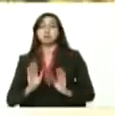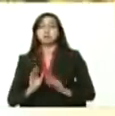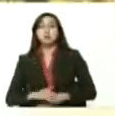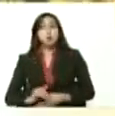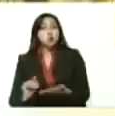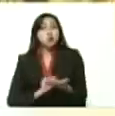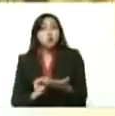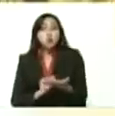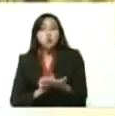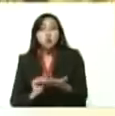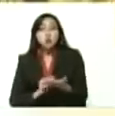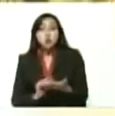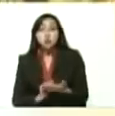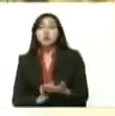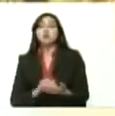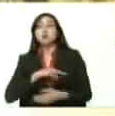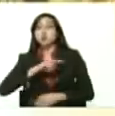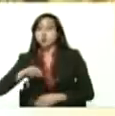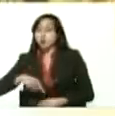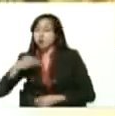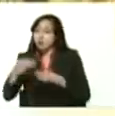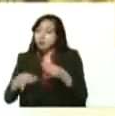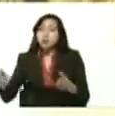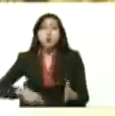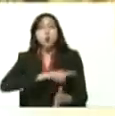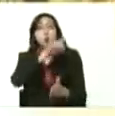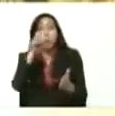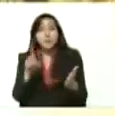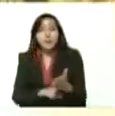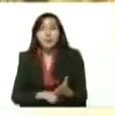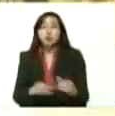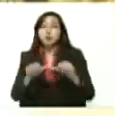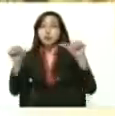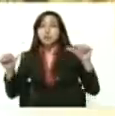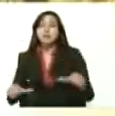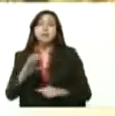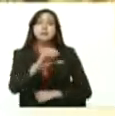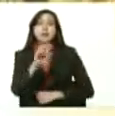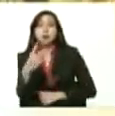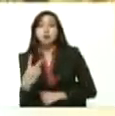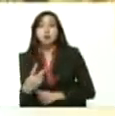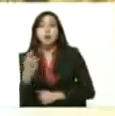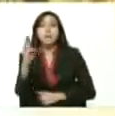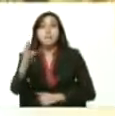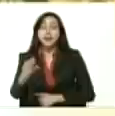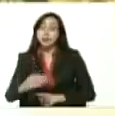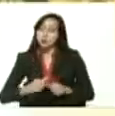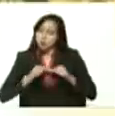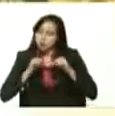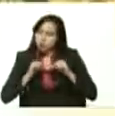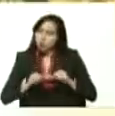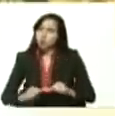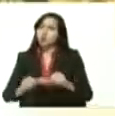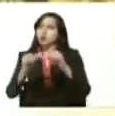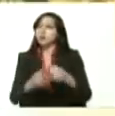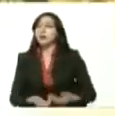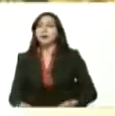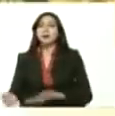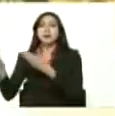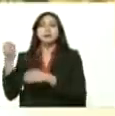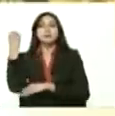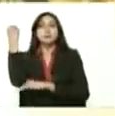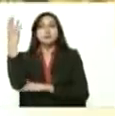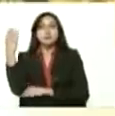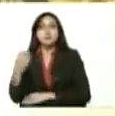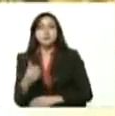de cuajo, completico, con el sistema C2P. adelante, viceministro Maniglia,